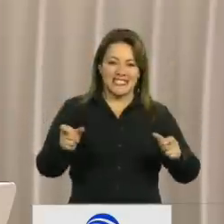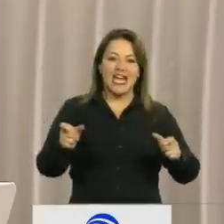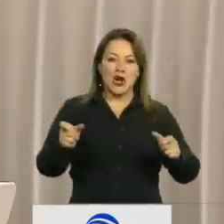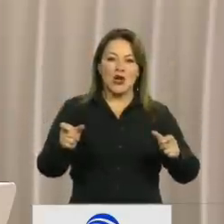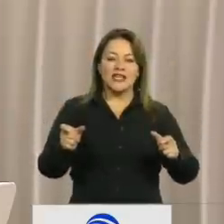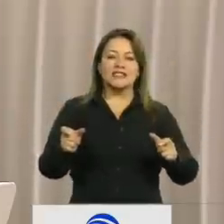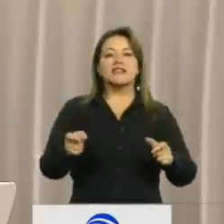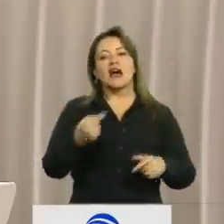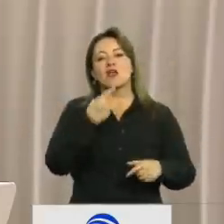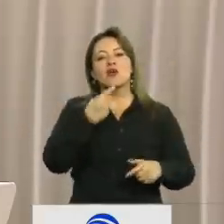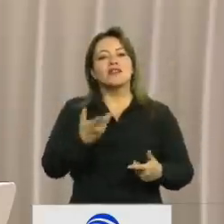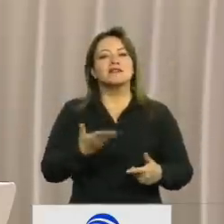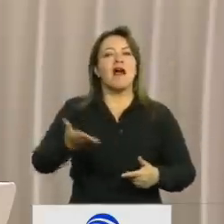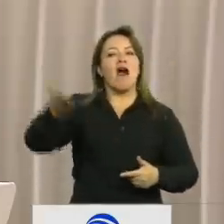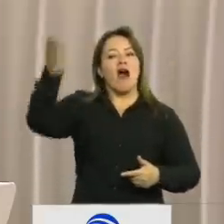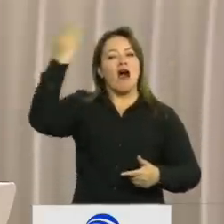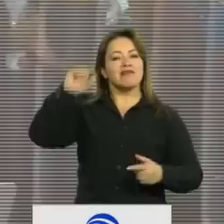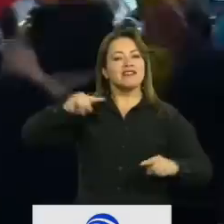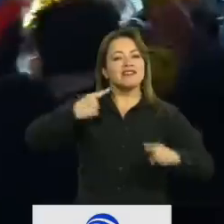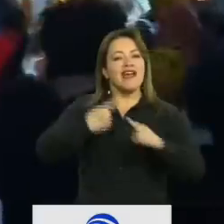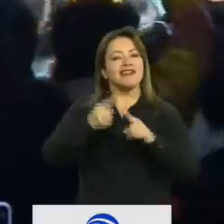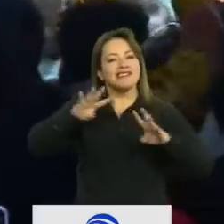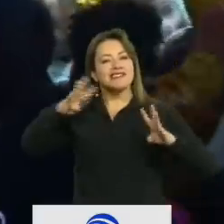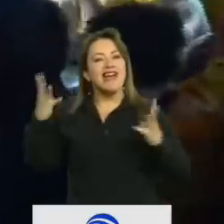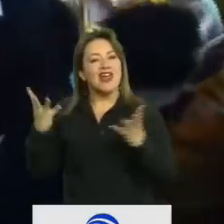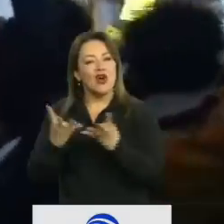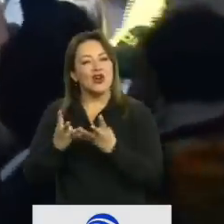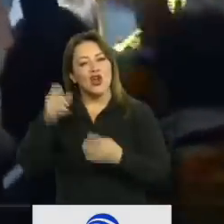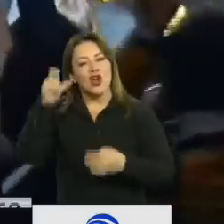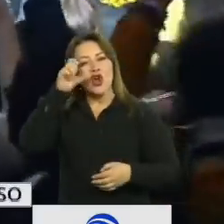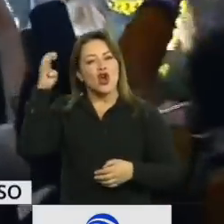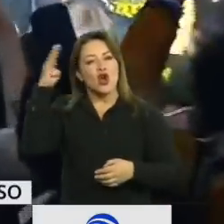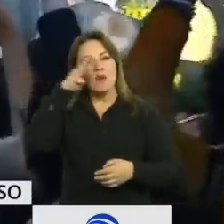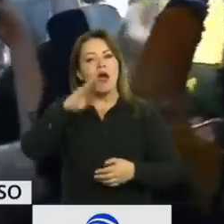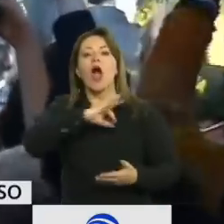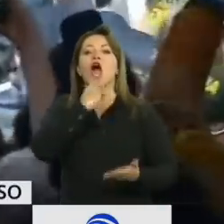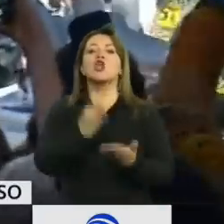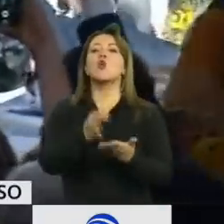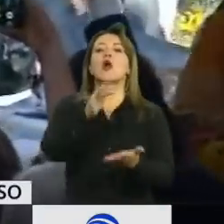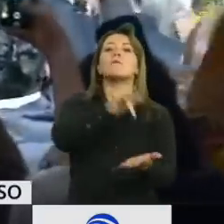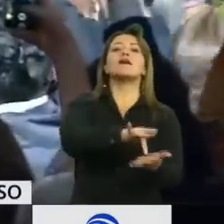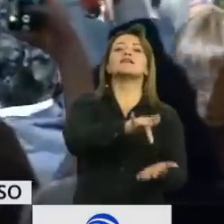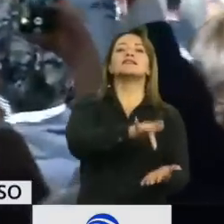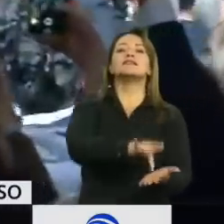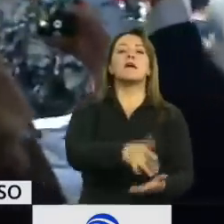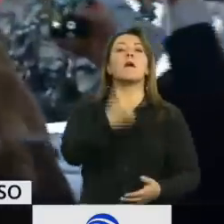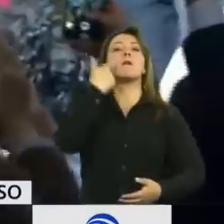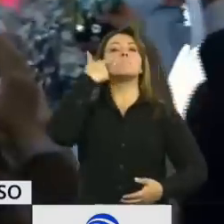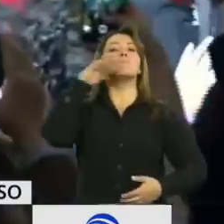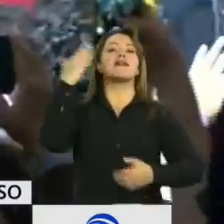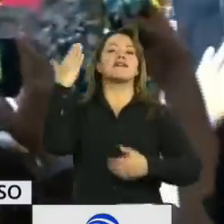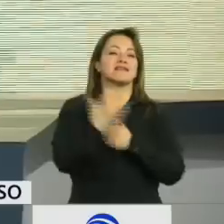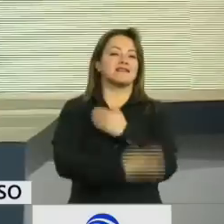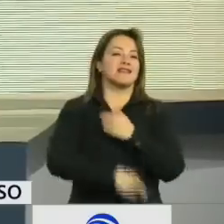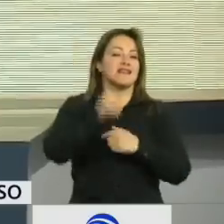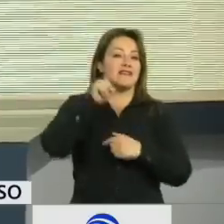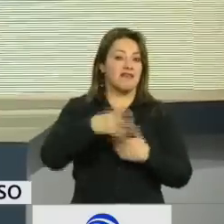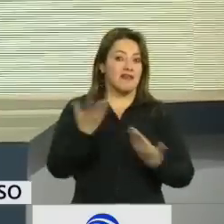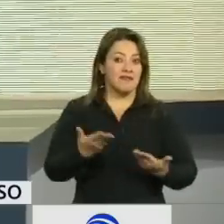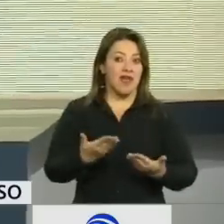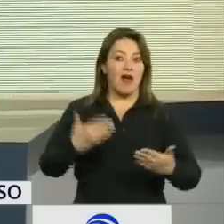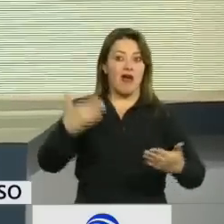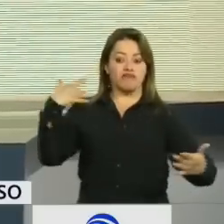Congreso cuando fue senador de la República. La demanda afirma que desde el año 2018 hasta abril de este año, Petro